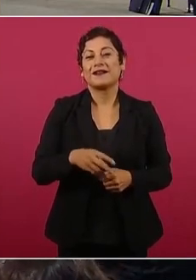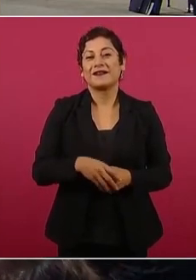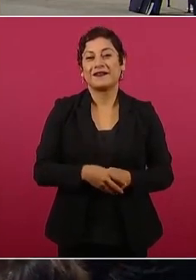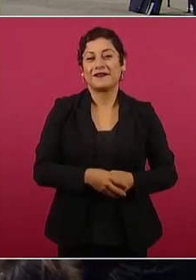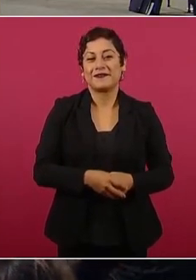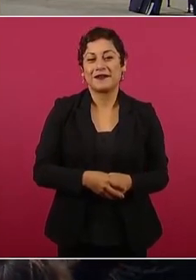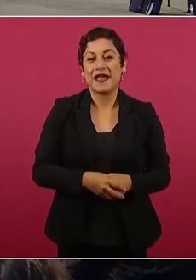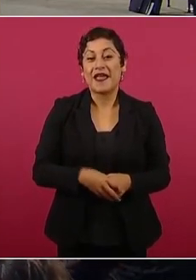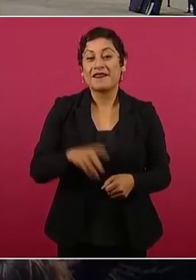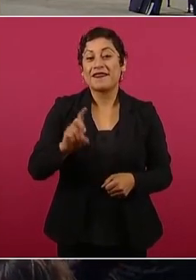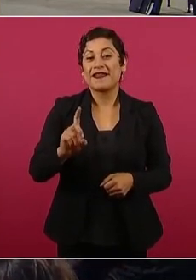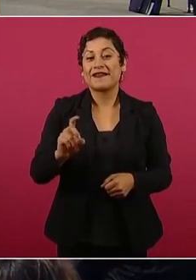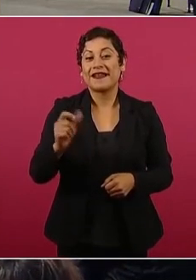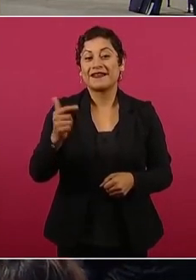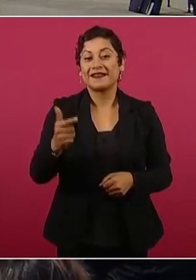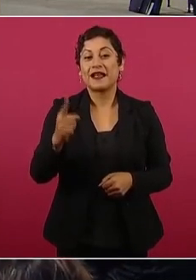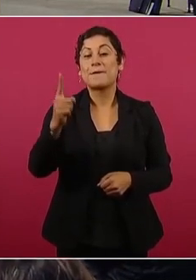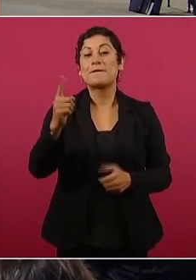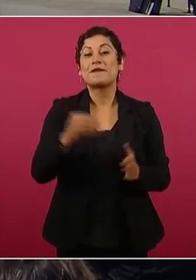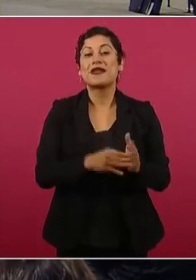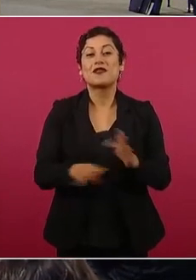a la mitad de su sección